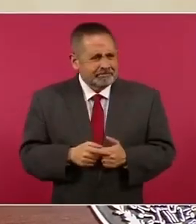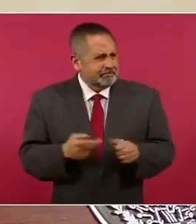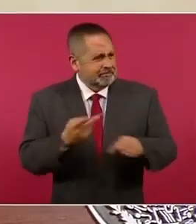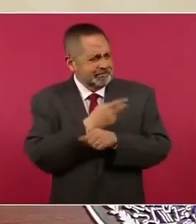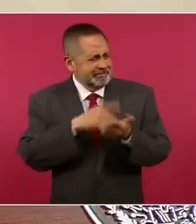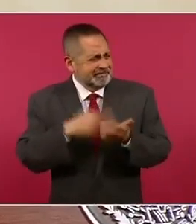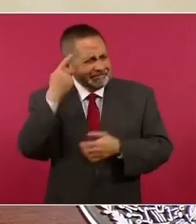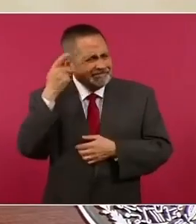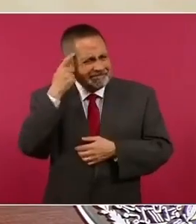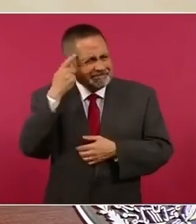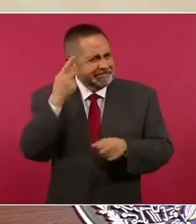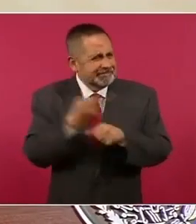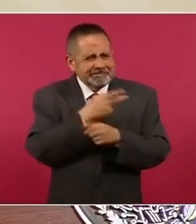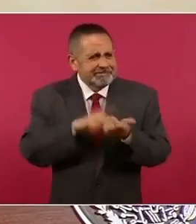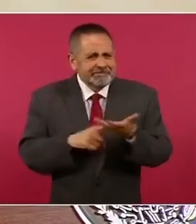pasando